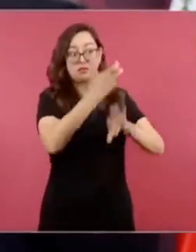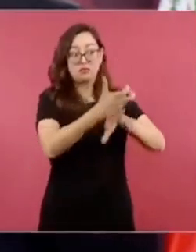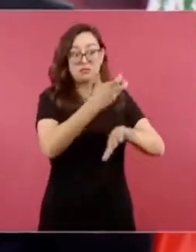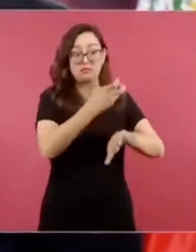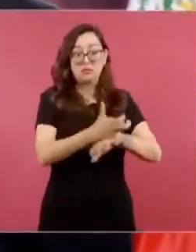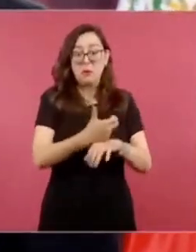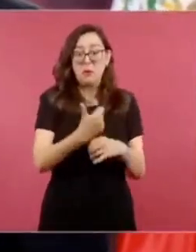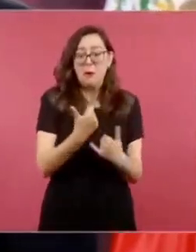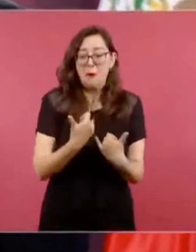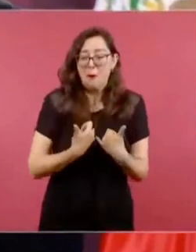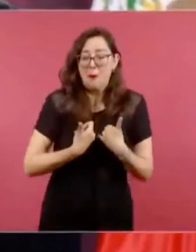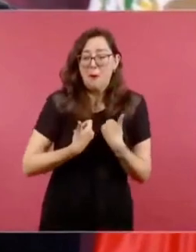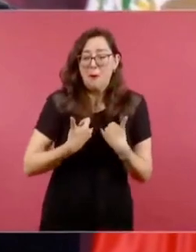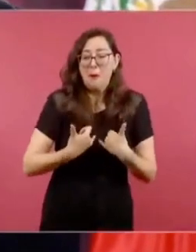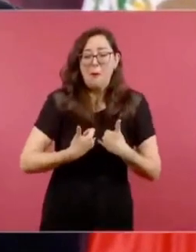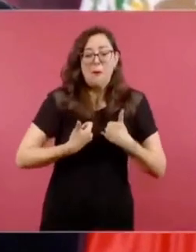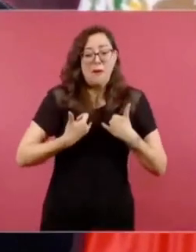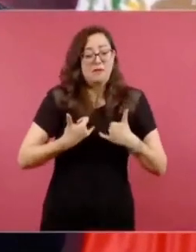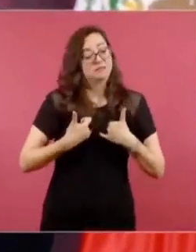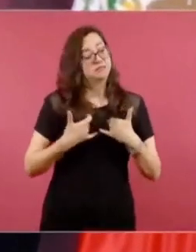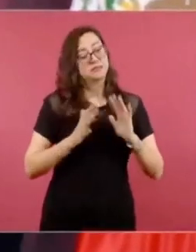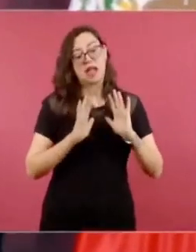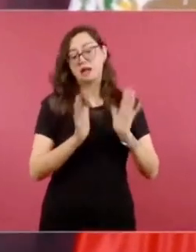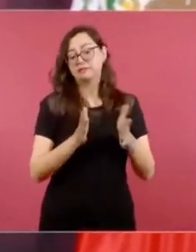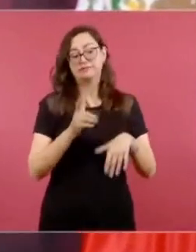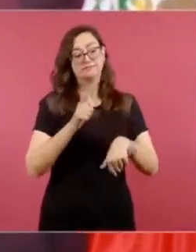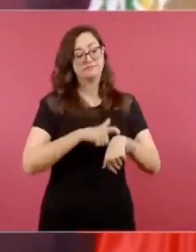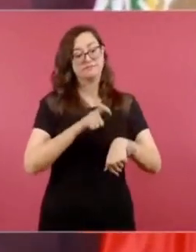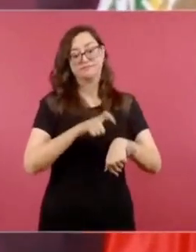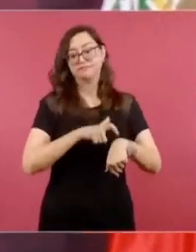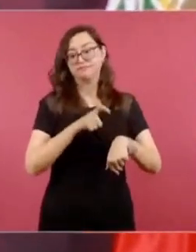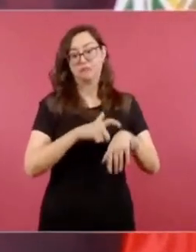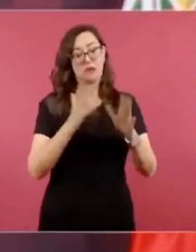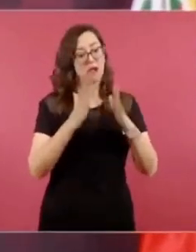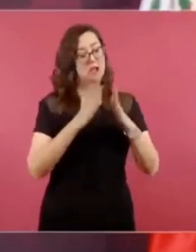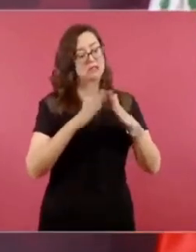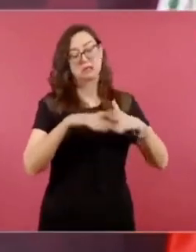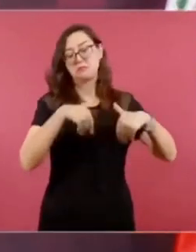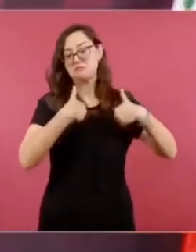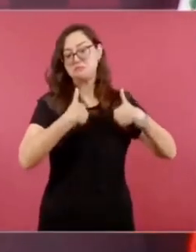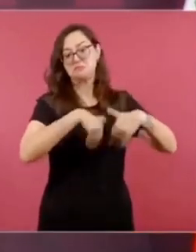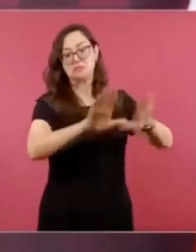no les ayuda y sí podrían,